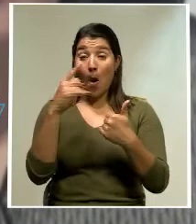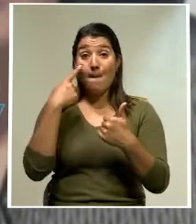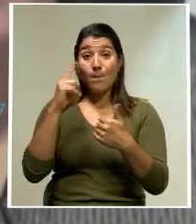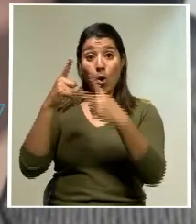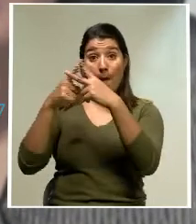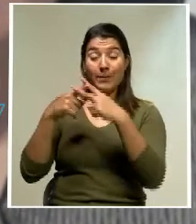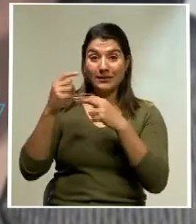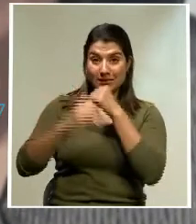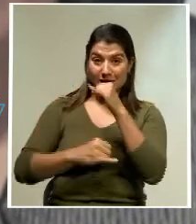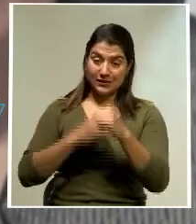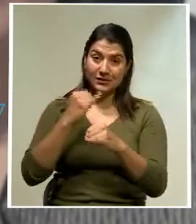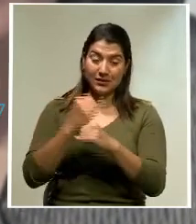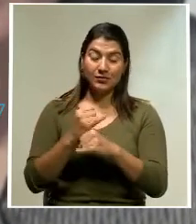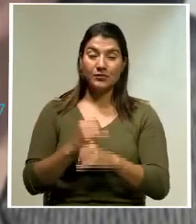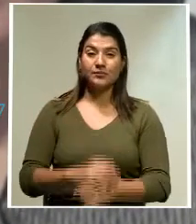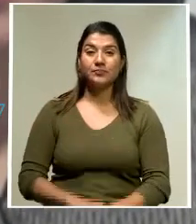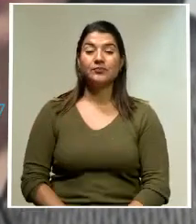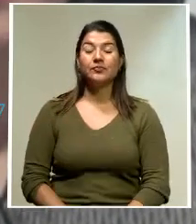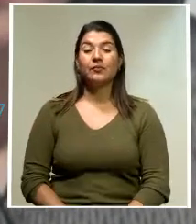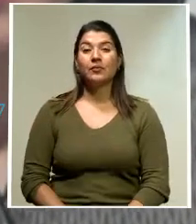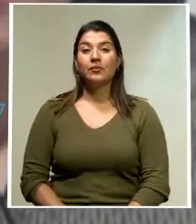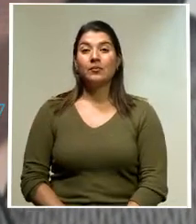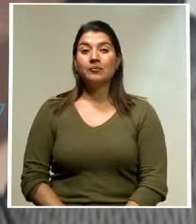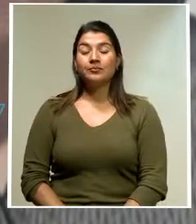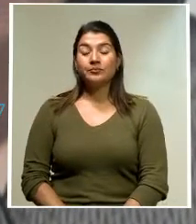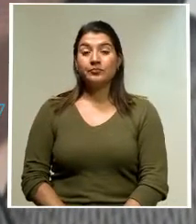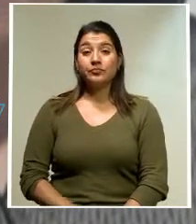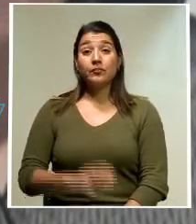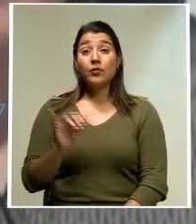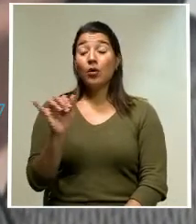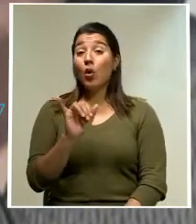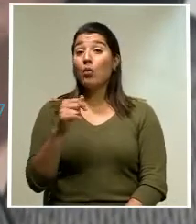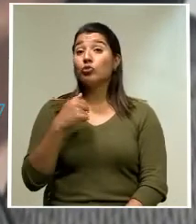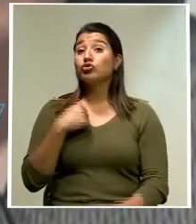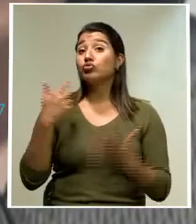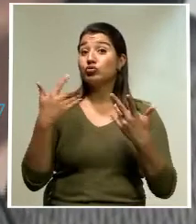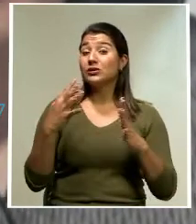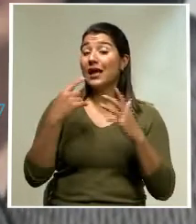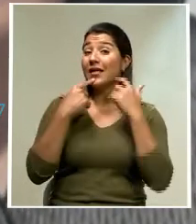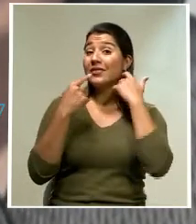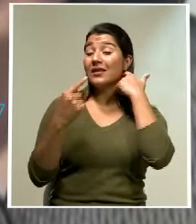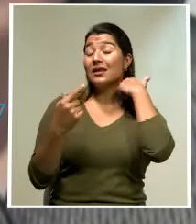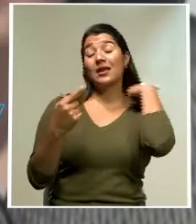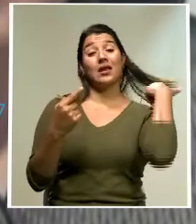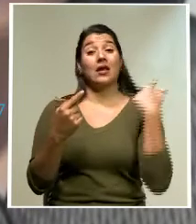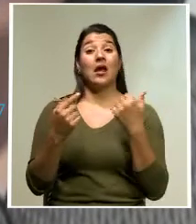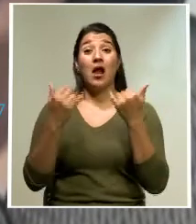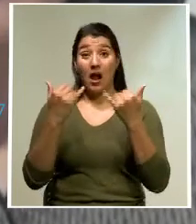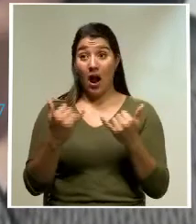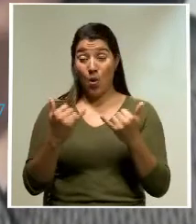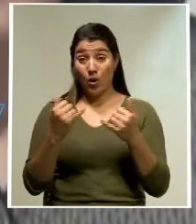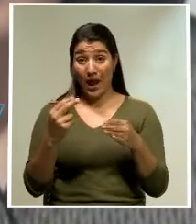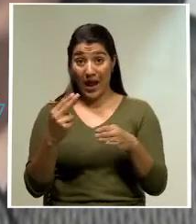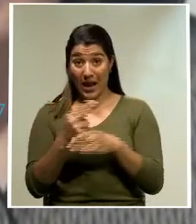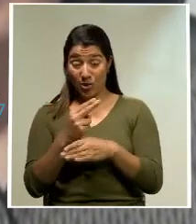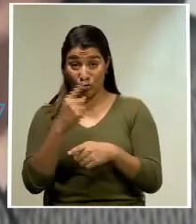de toda la inversión pública, ¿verdad? Que como mencionaba en este momento, la eficacia de eso